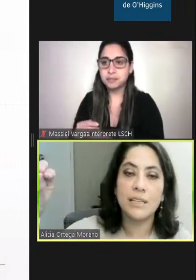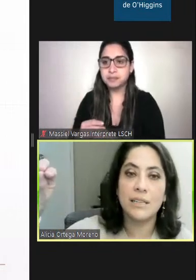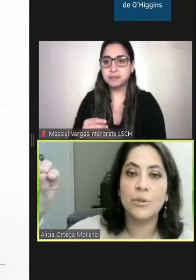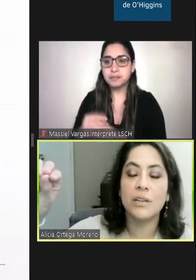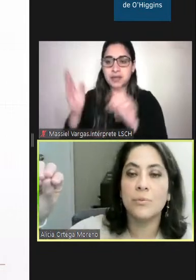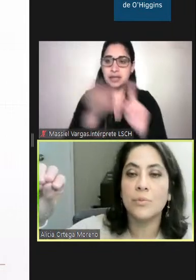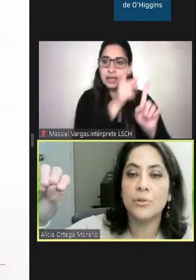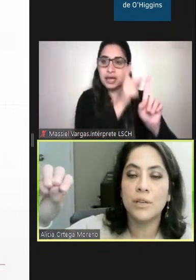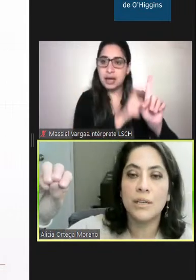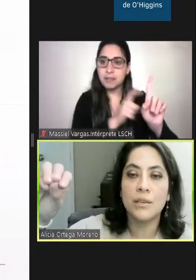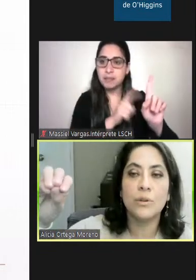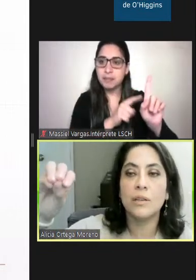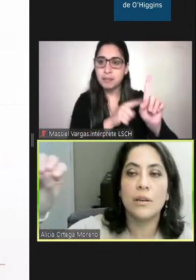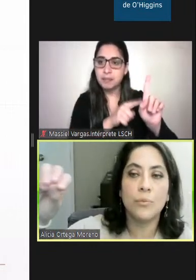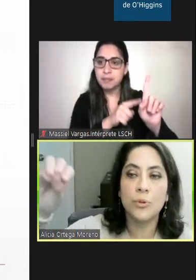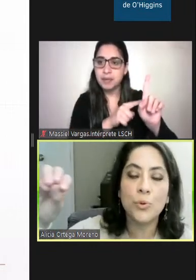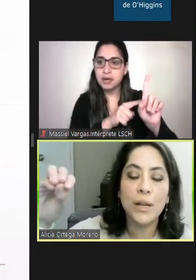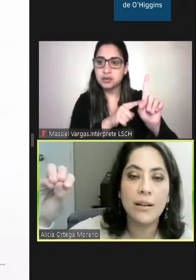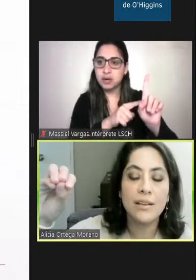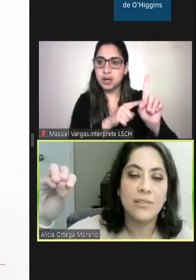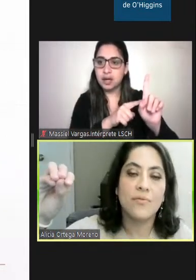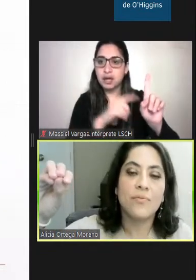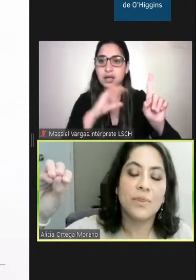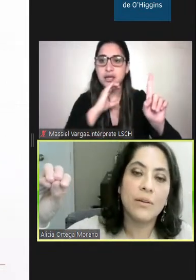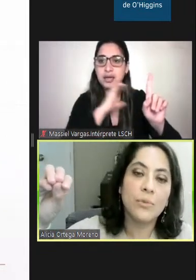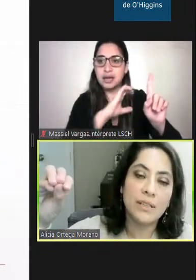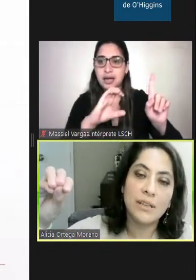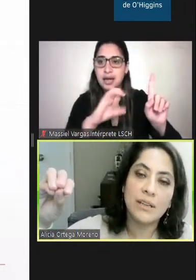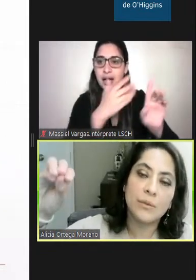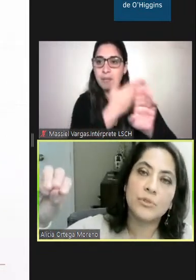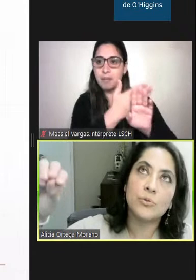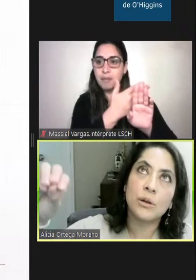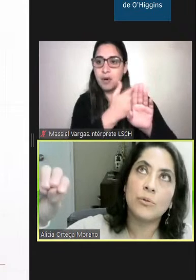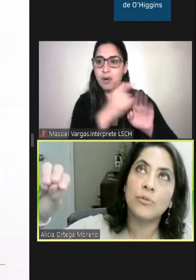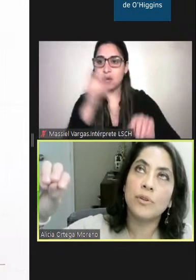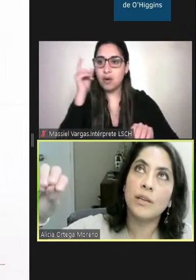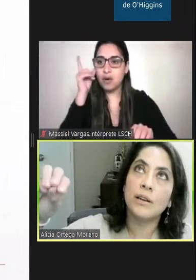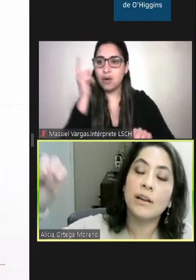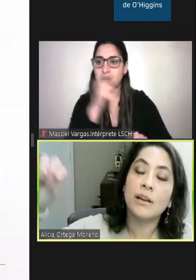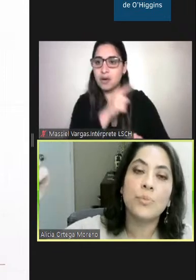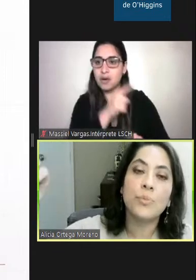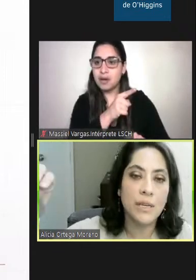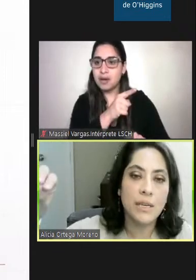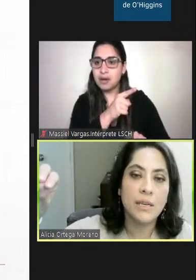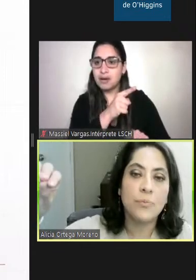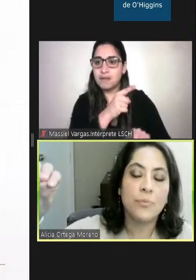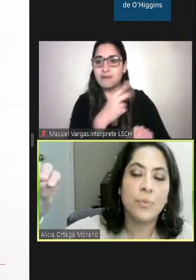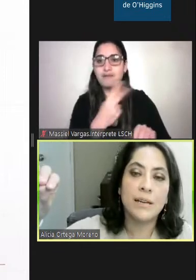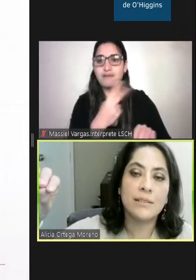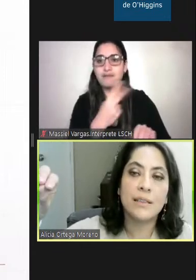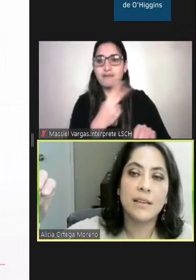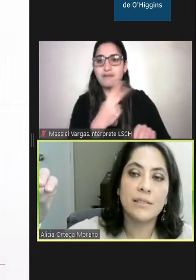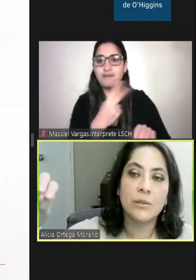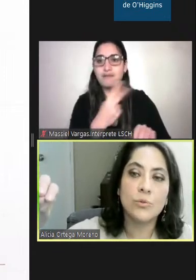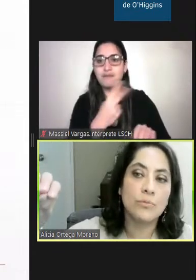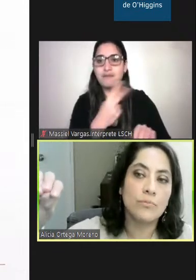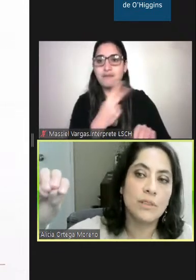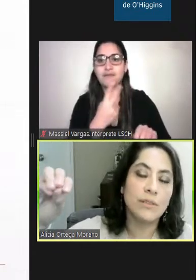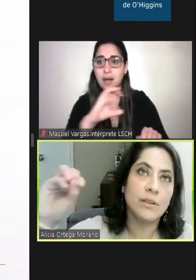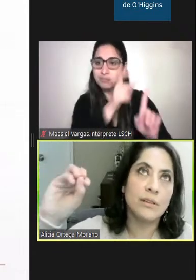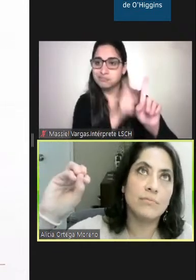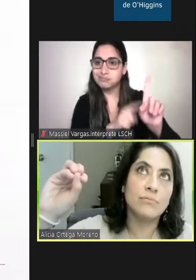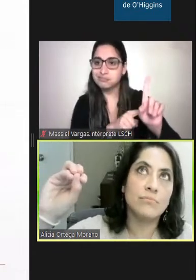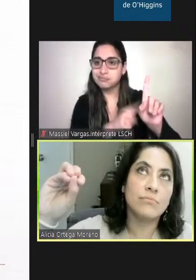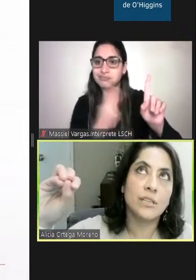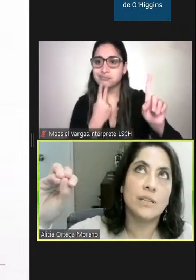persona que la tenemos en un ámbito rural, ¿qué vamos a entender? Que esta persona es un ámbito, vive en el campo, para acceder a salud